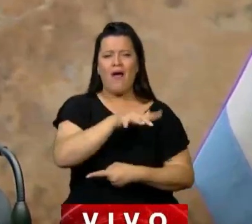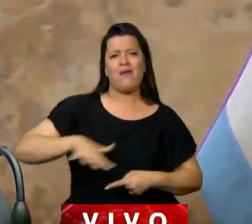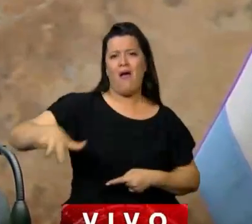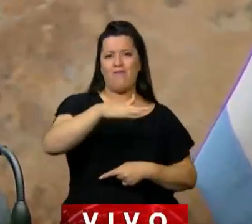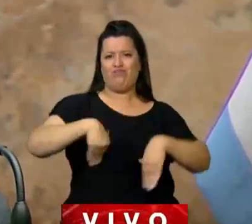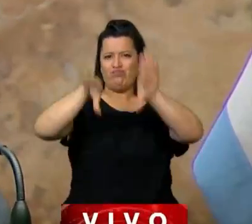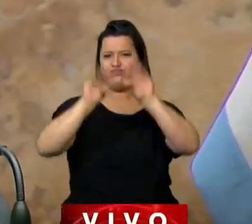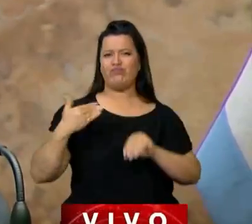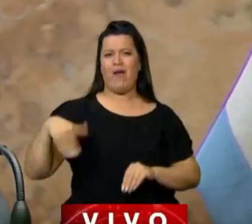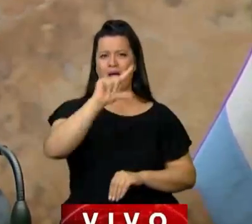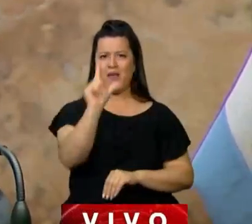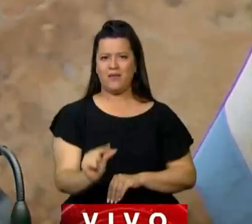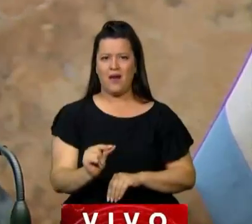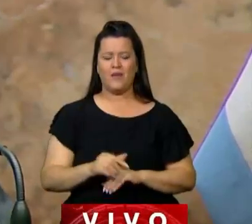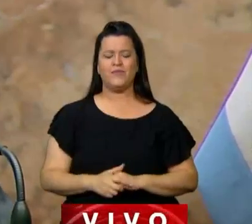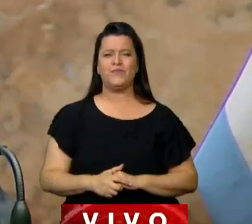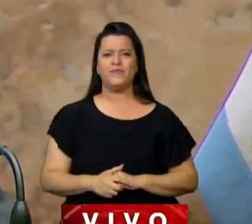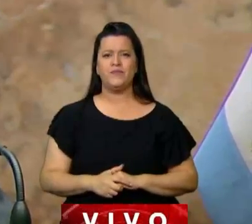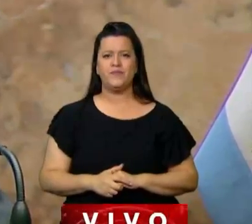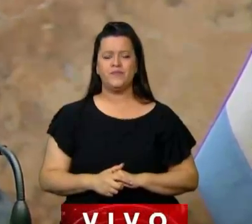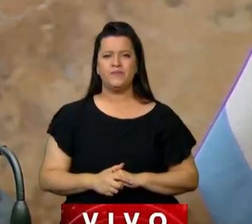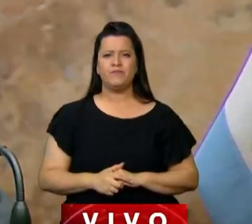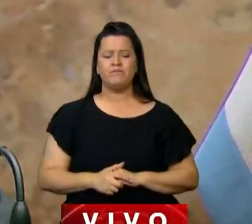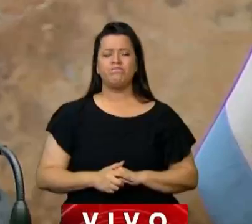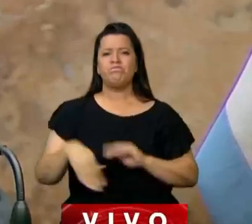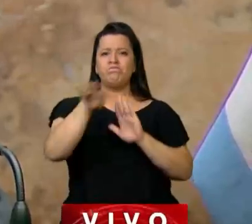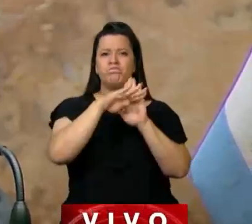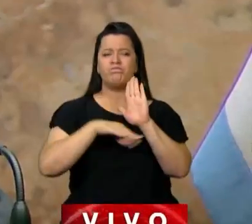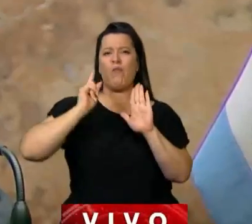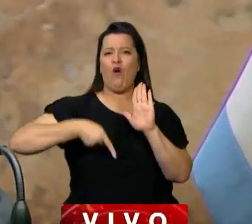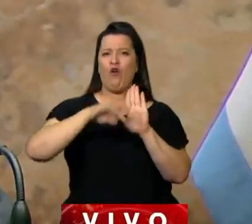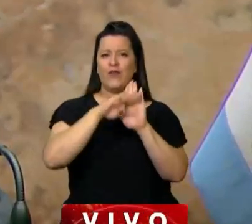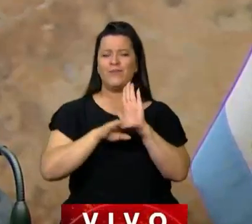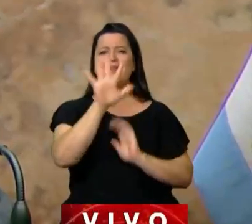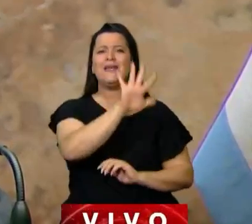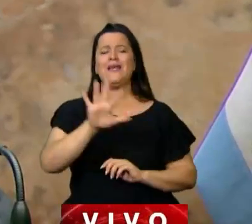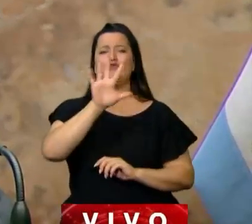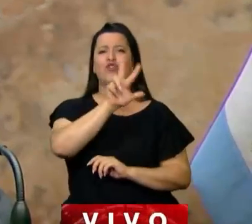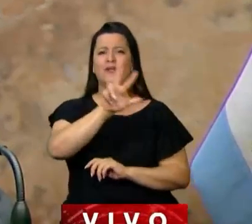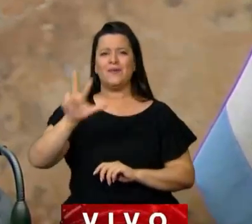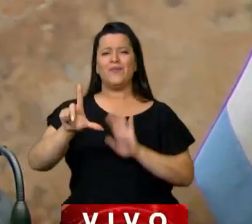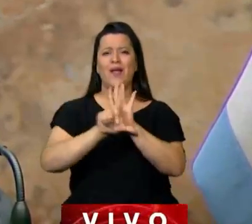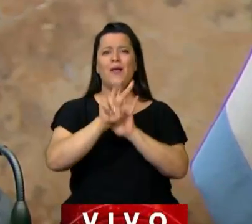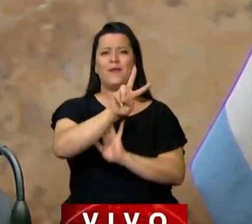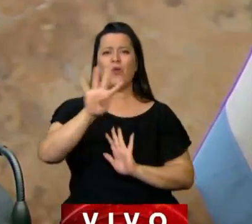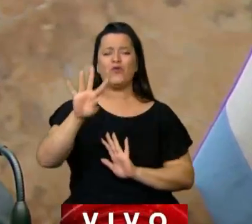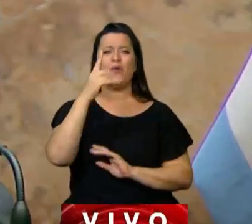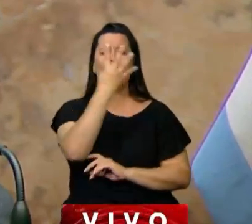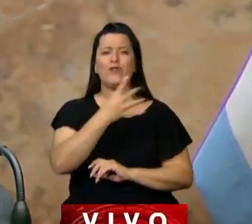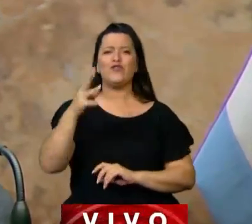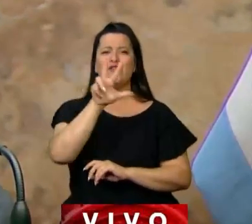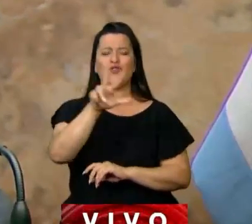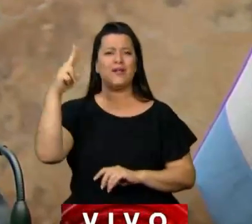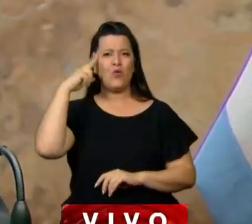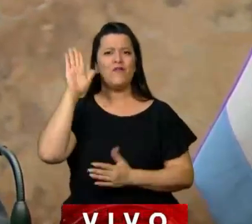todo el territorio de la Nación argentina. Orden del día 533, ley 24.449 de